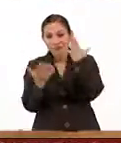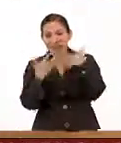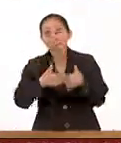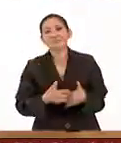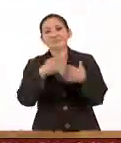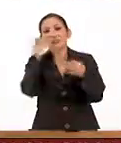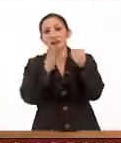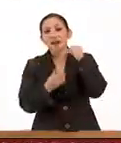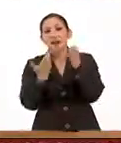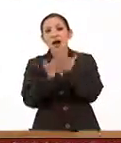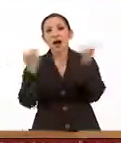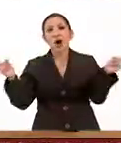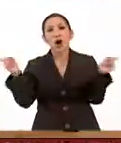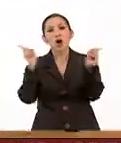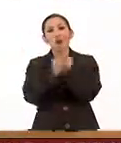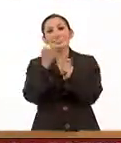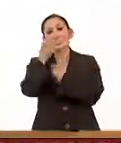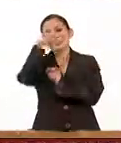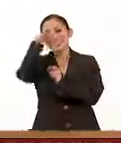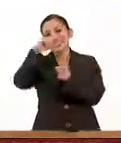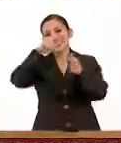industria de los alimentos. a una pausa, esto es México al día.